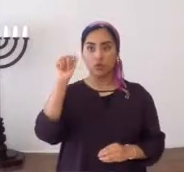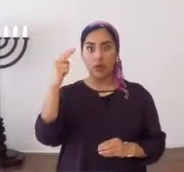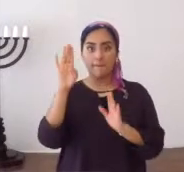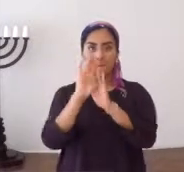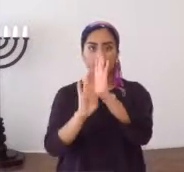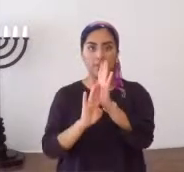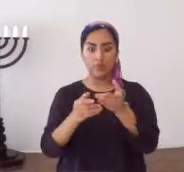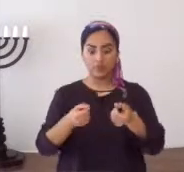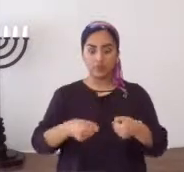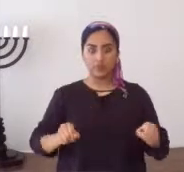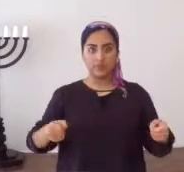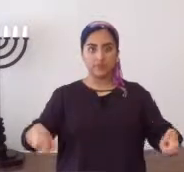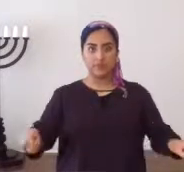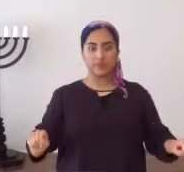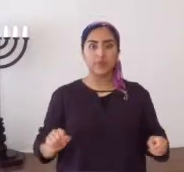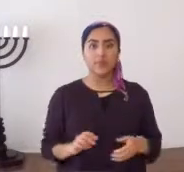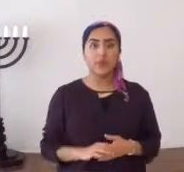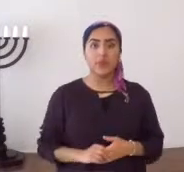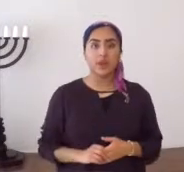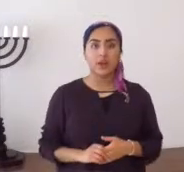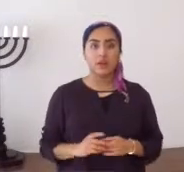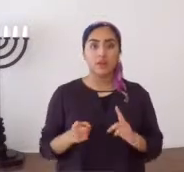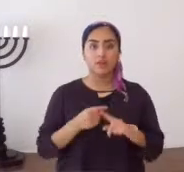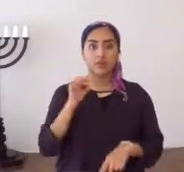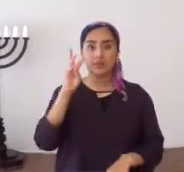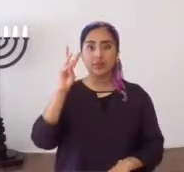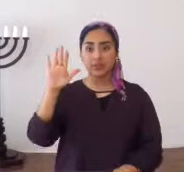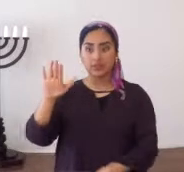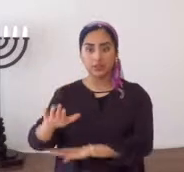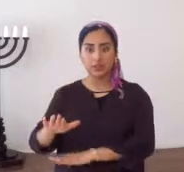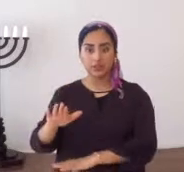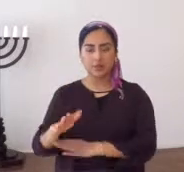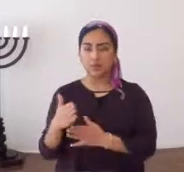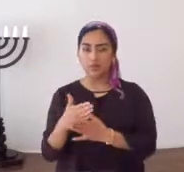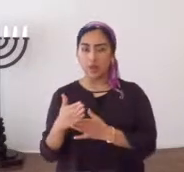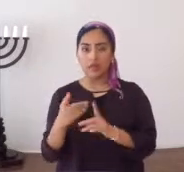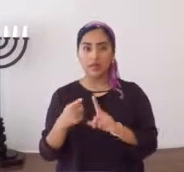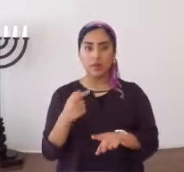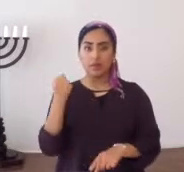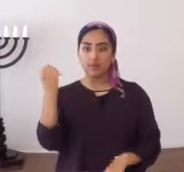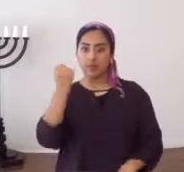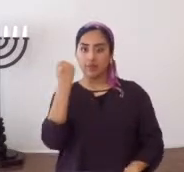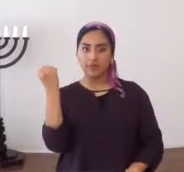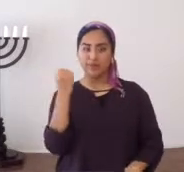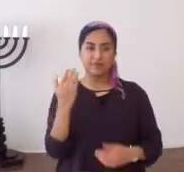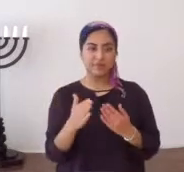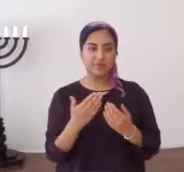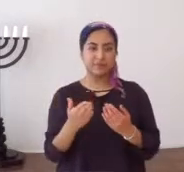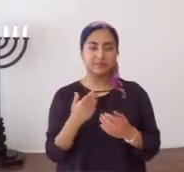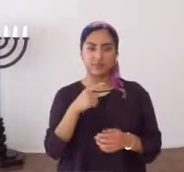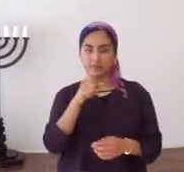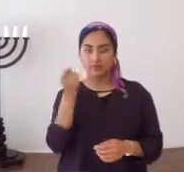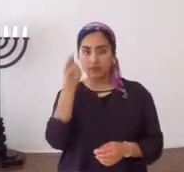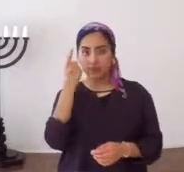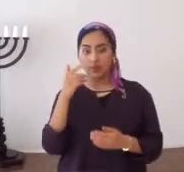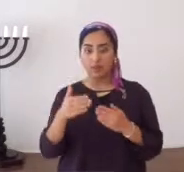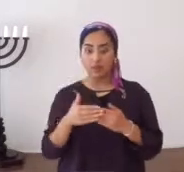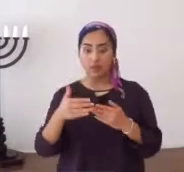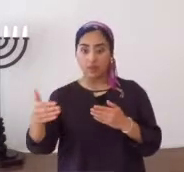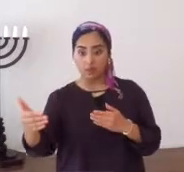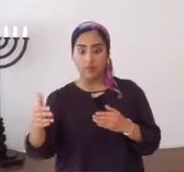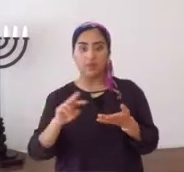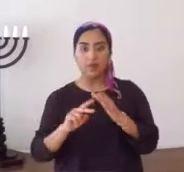de la Torah, y del Brit Hadashah, del nuevo pacto. De las seis de la tarde, aproximadamente, del sábado, para fines